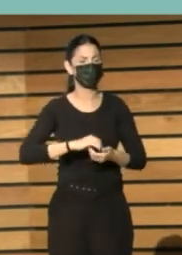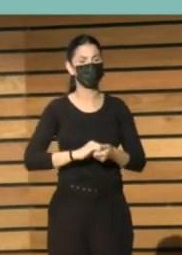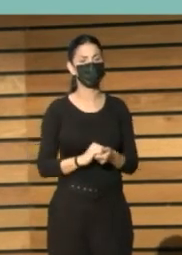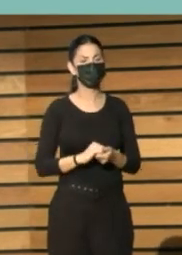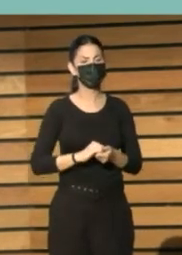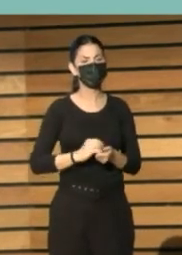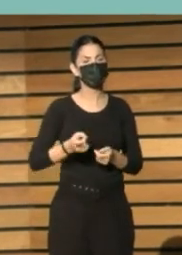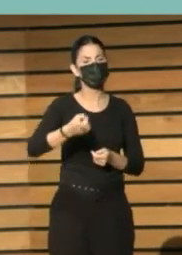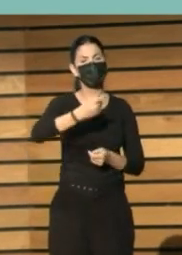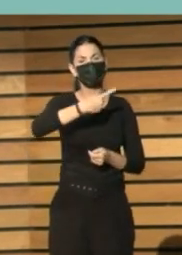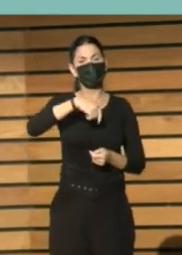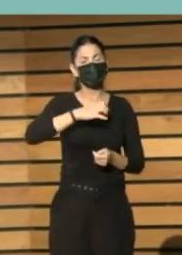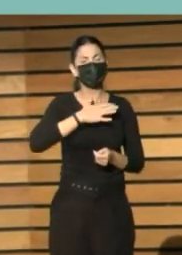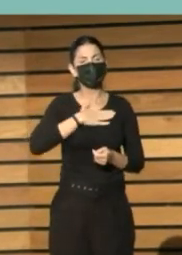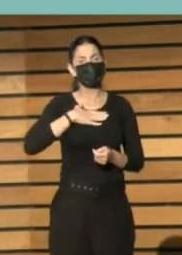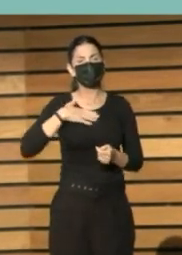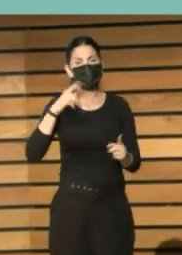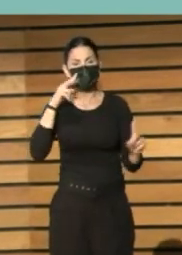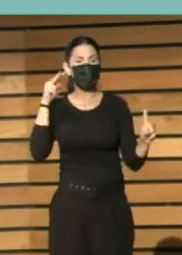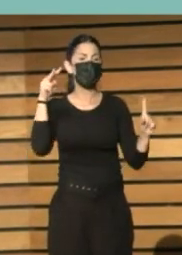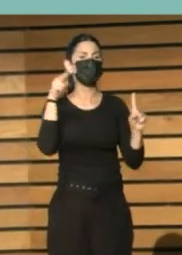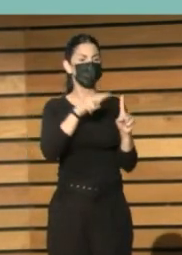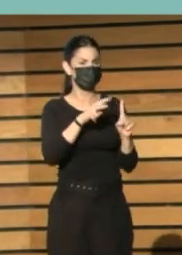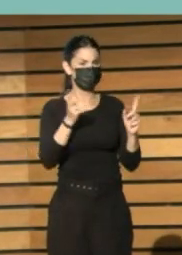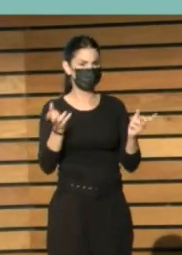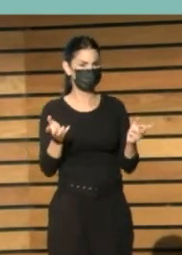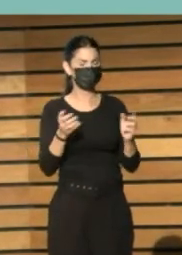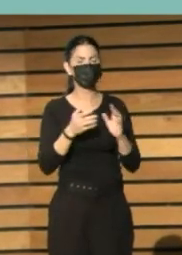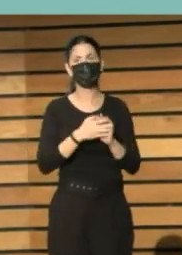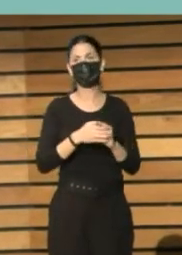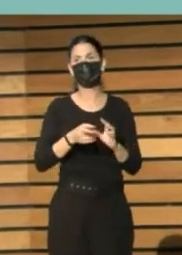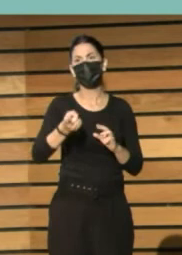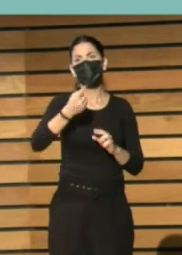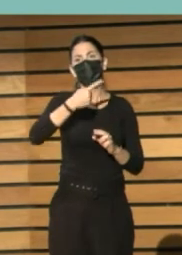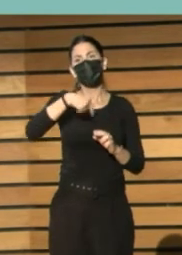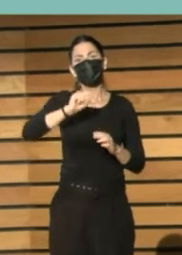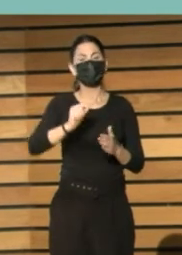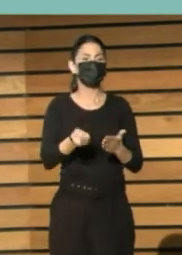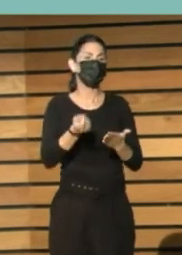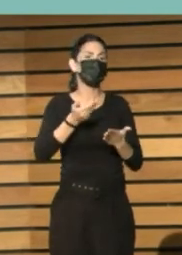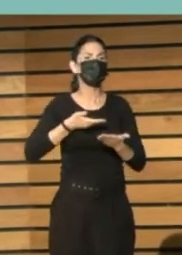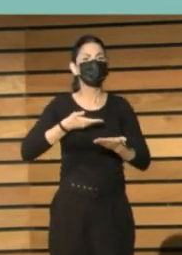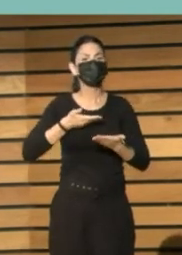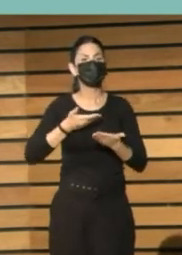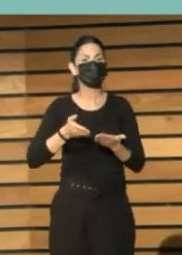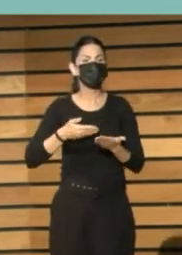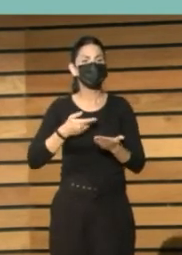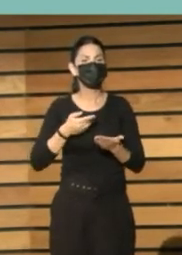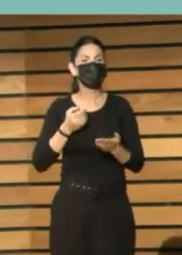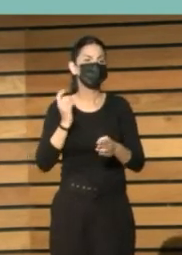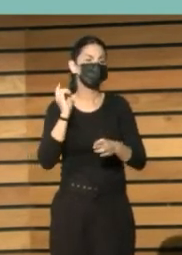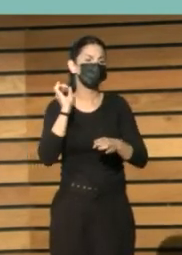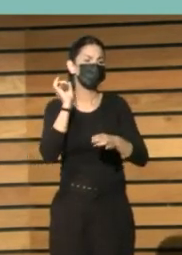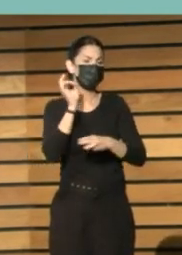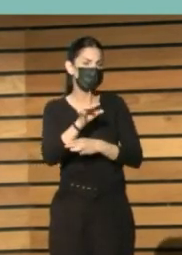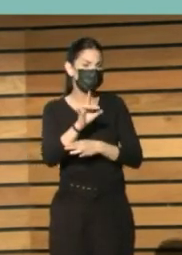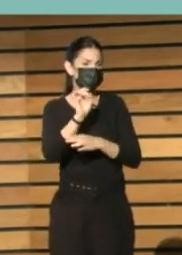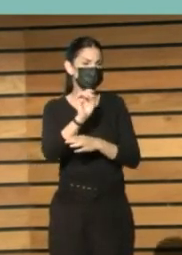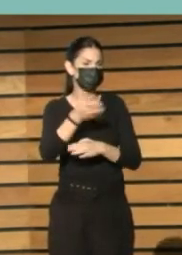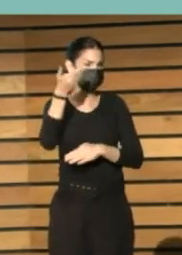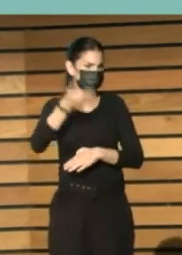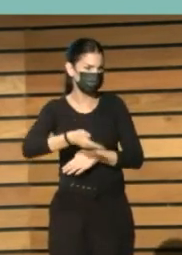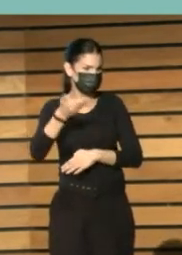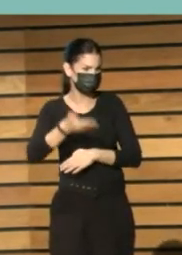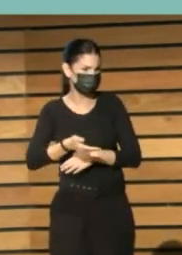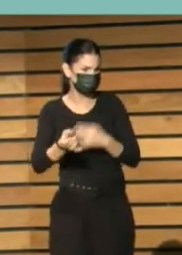Y queremos hacer una mirada retrospectiva. Os íbamos a mandar una tarea, pero nos confundimos con la hora. Los cuadros se